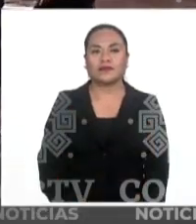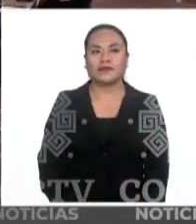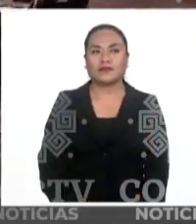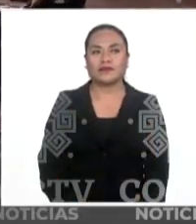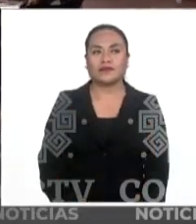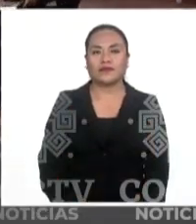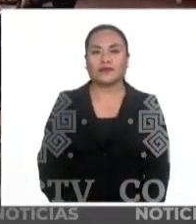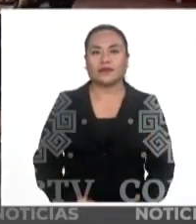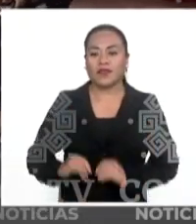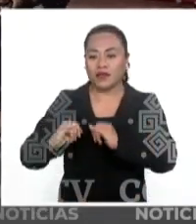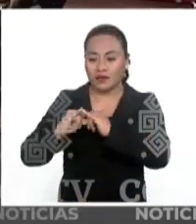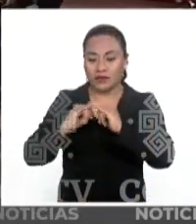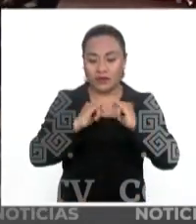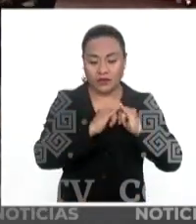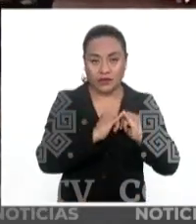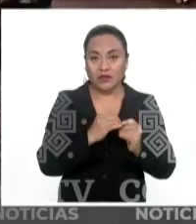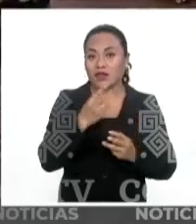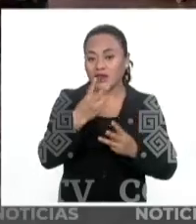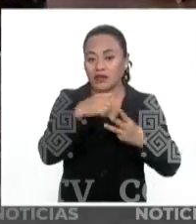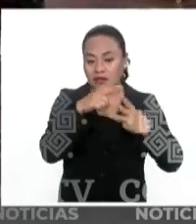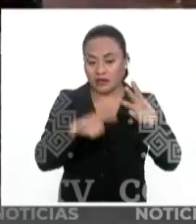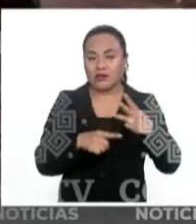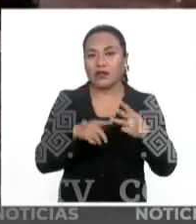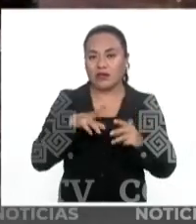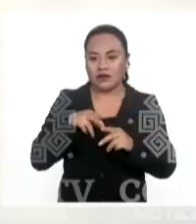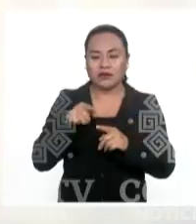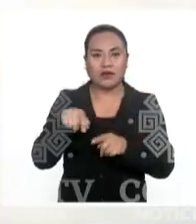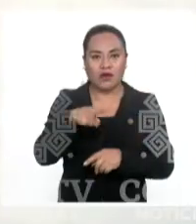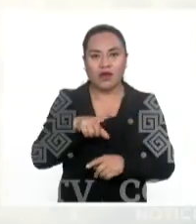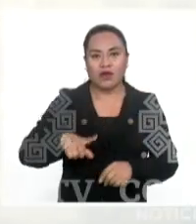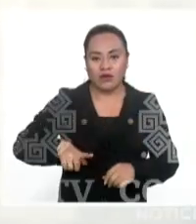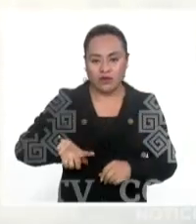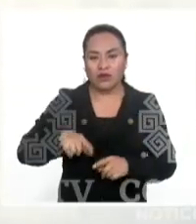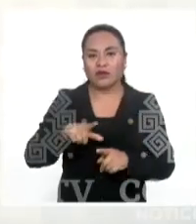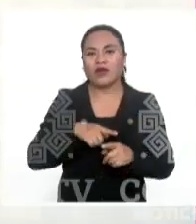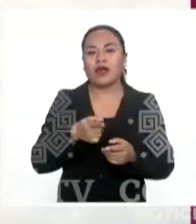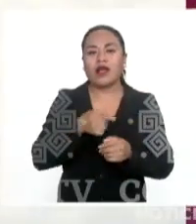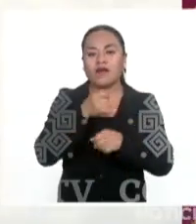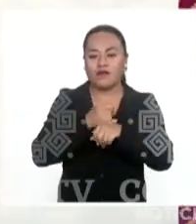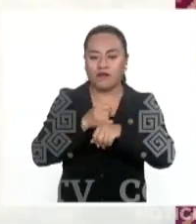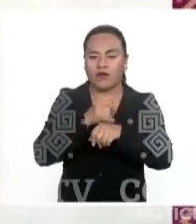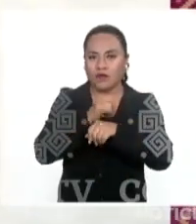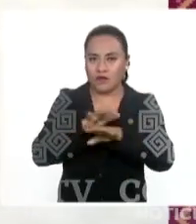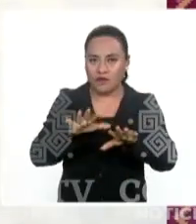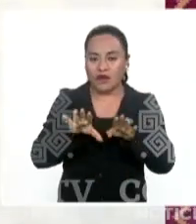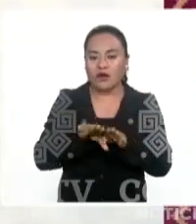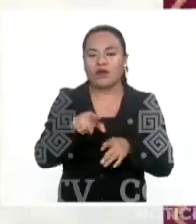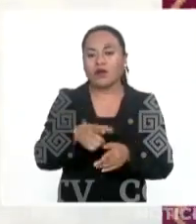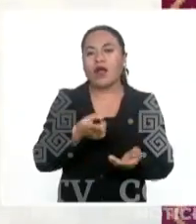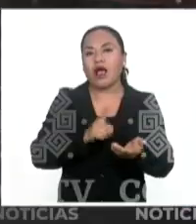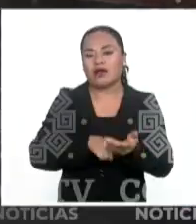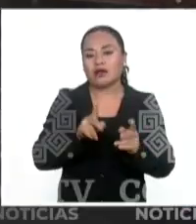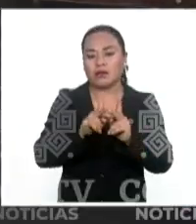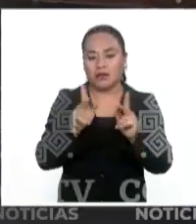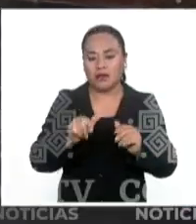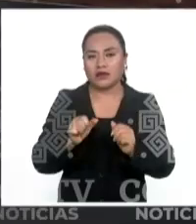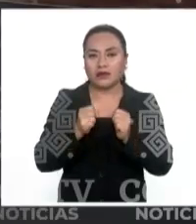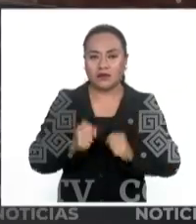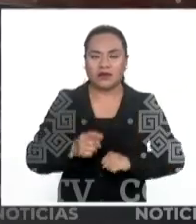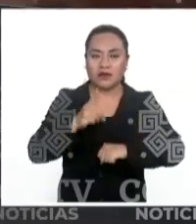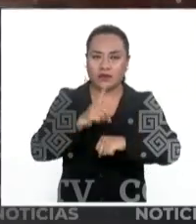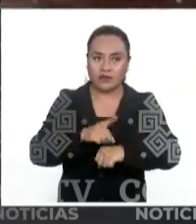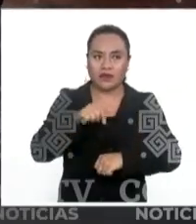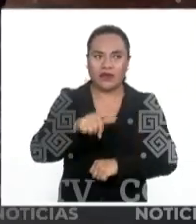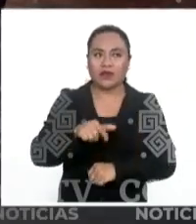Instituciones de los tres niveles de gobierno rindieron un informe interinstitucional de la paz y la seguridad en Oaxaca a través de las